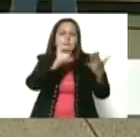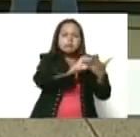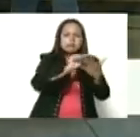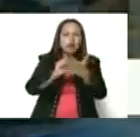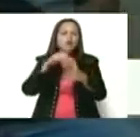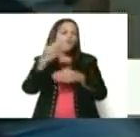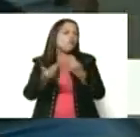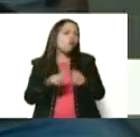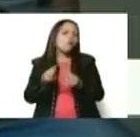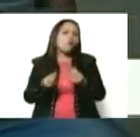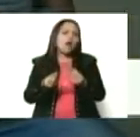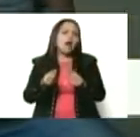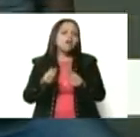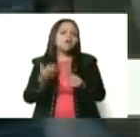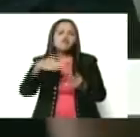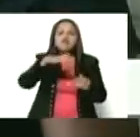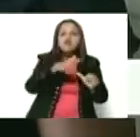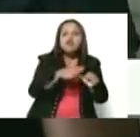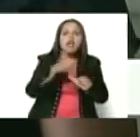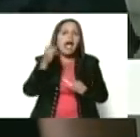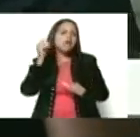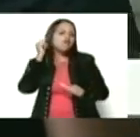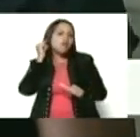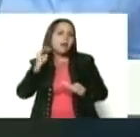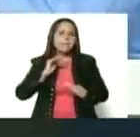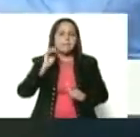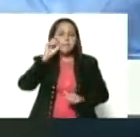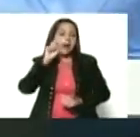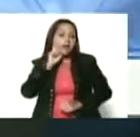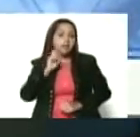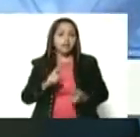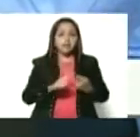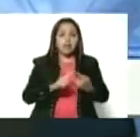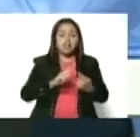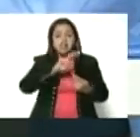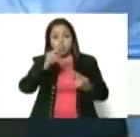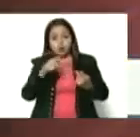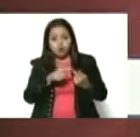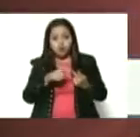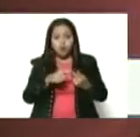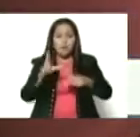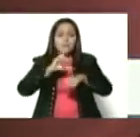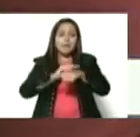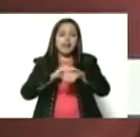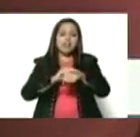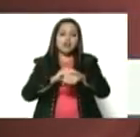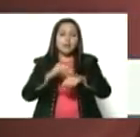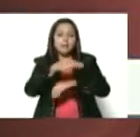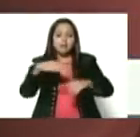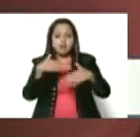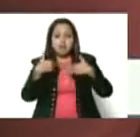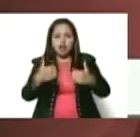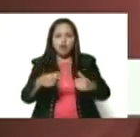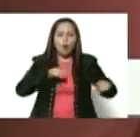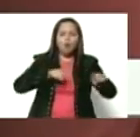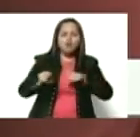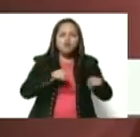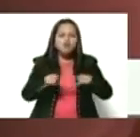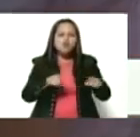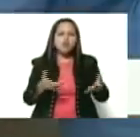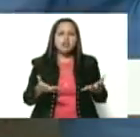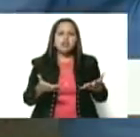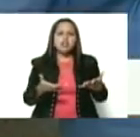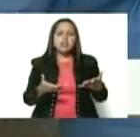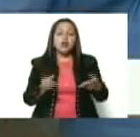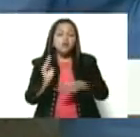mujeres embarazadas. El segundo, con los médicos y el Ministerio de Salud, el control médico en cada consultorio